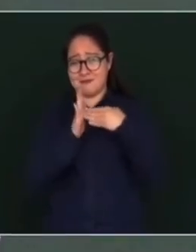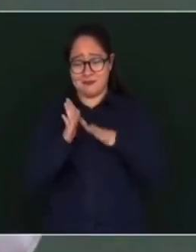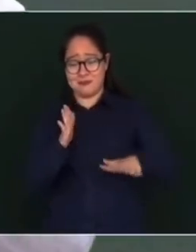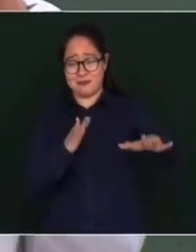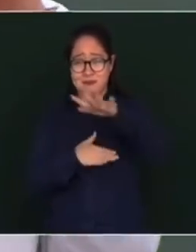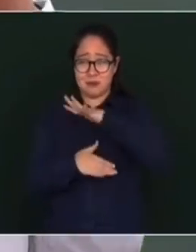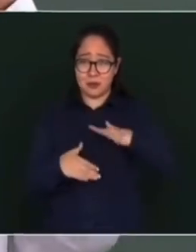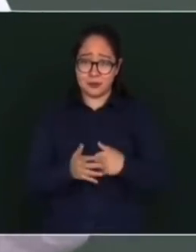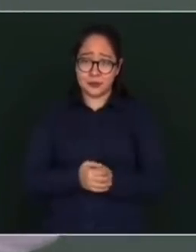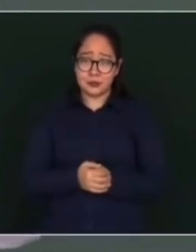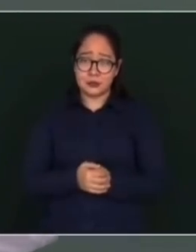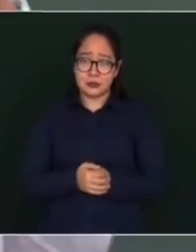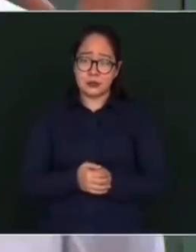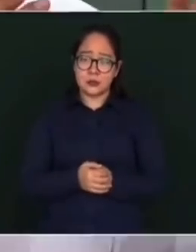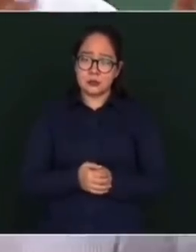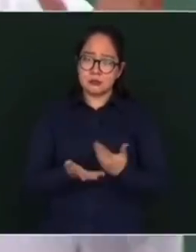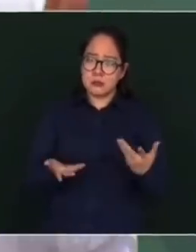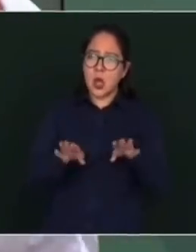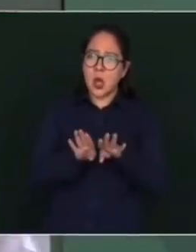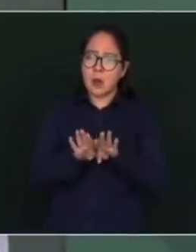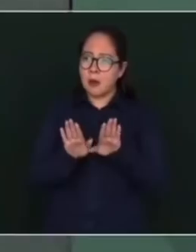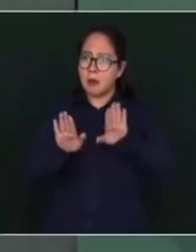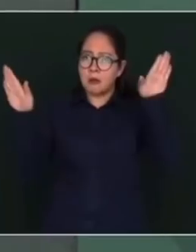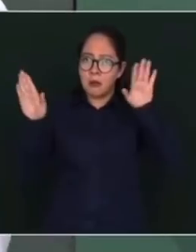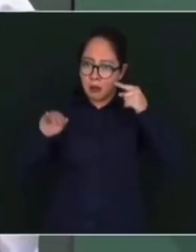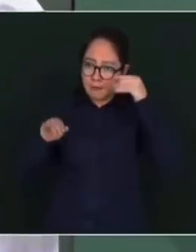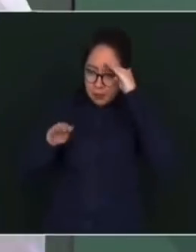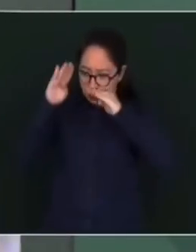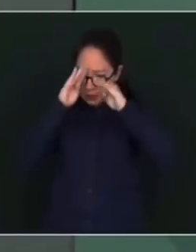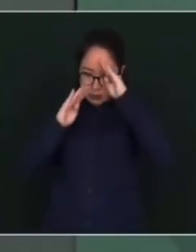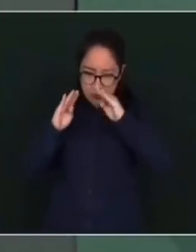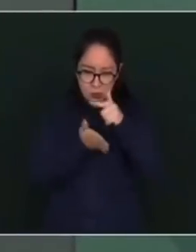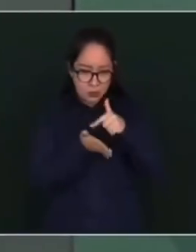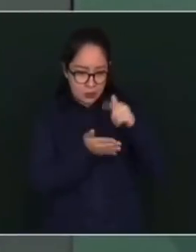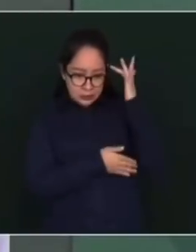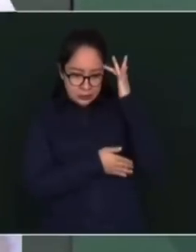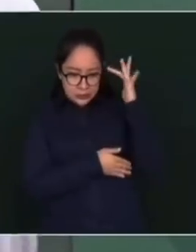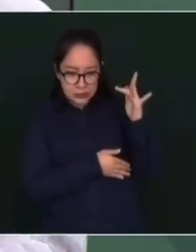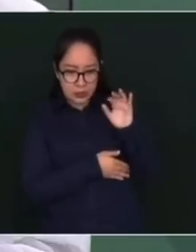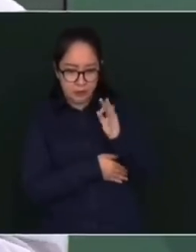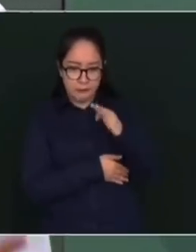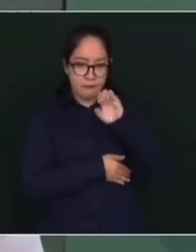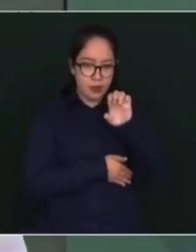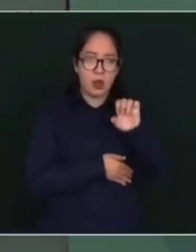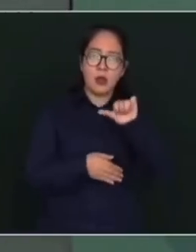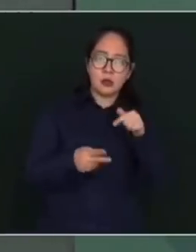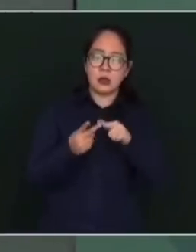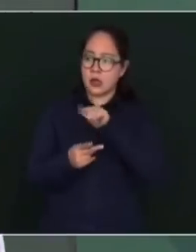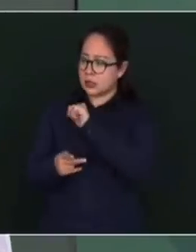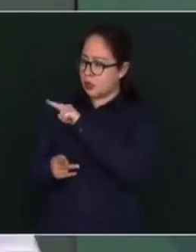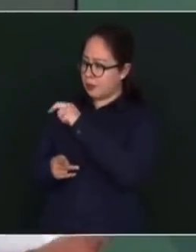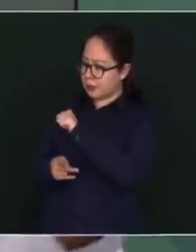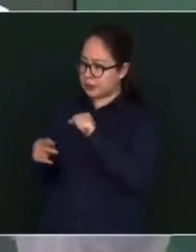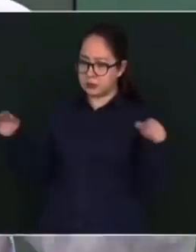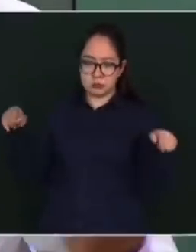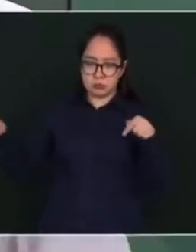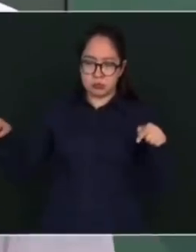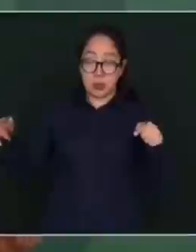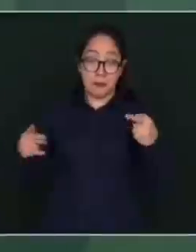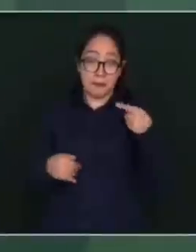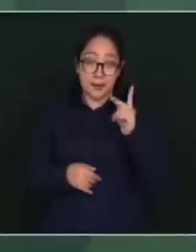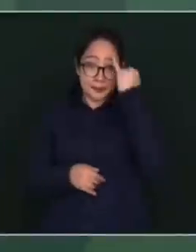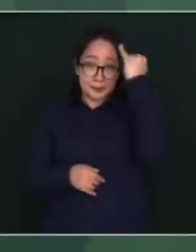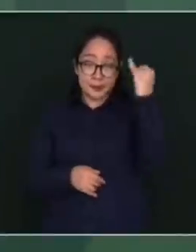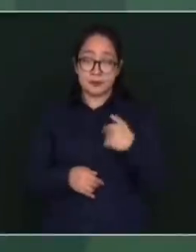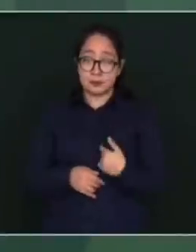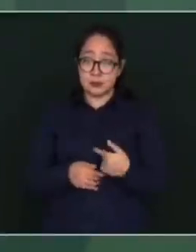Porque estamos pensando en el aeropuerto, cómo trasladarnos si vivimos en Santa Fe o en Las Lomas. Pero si